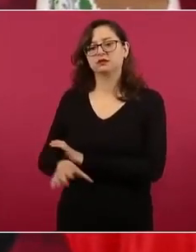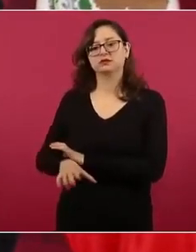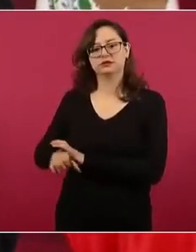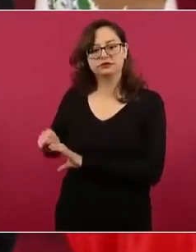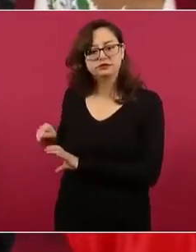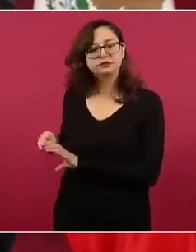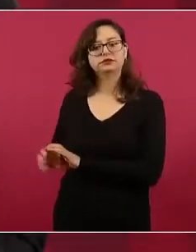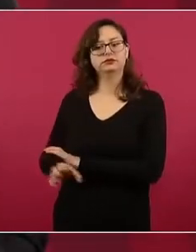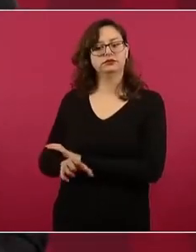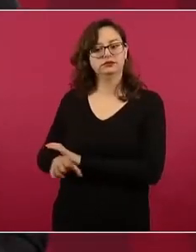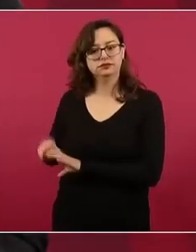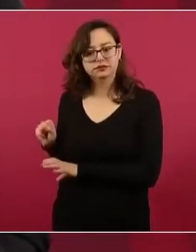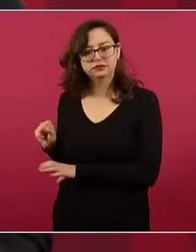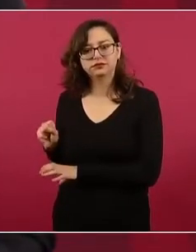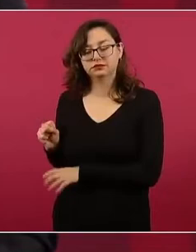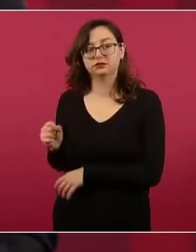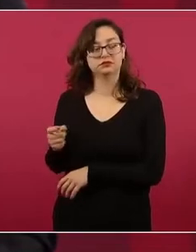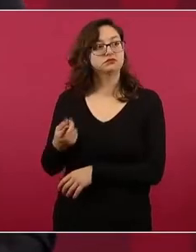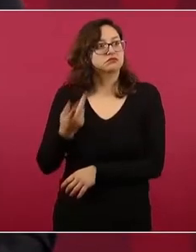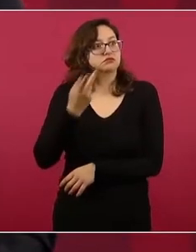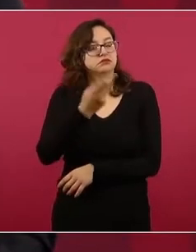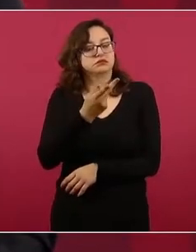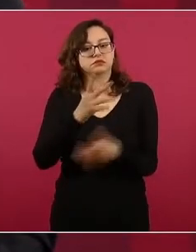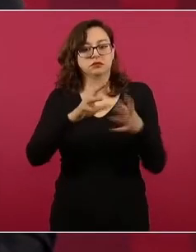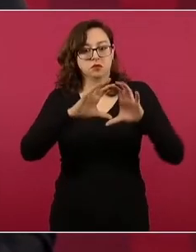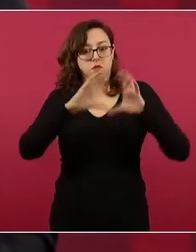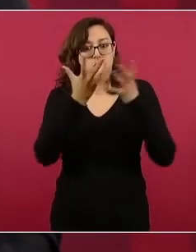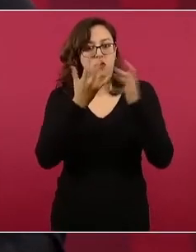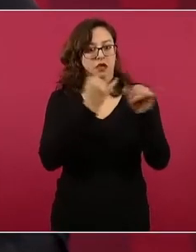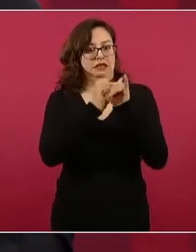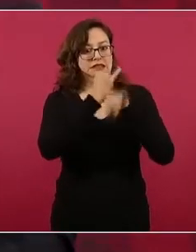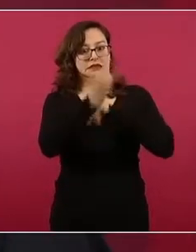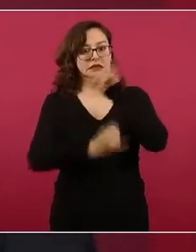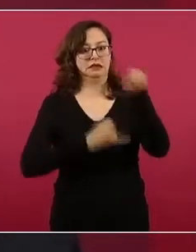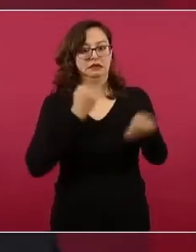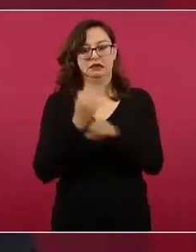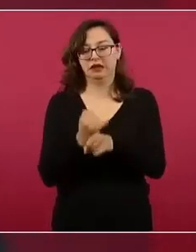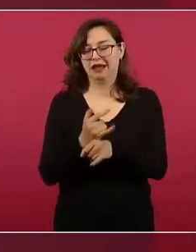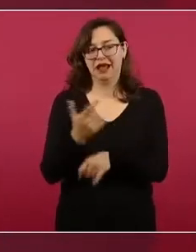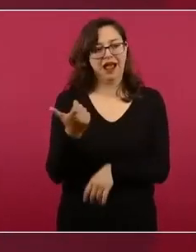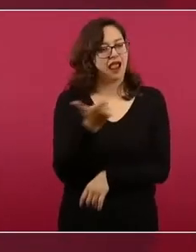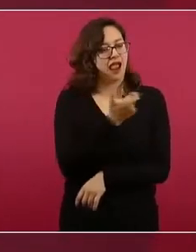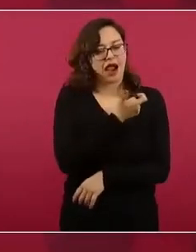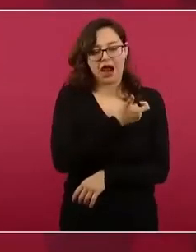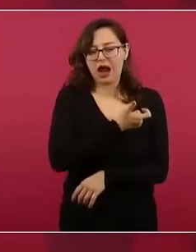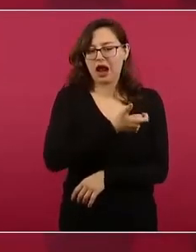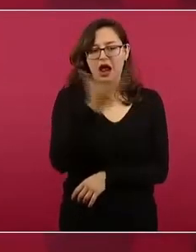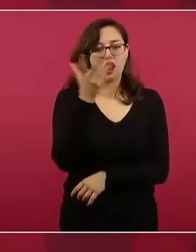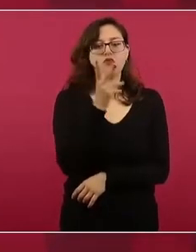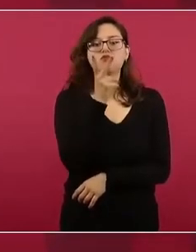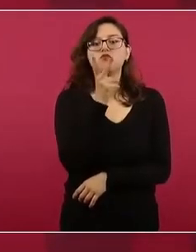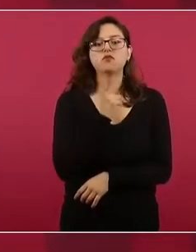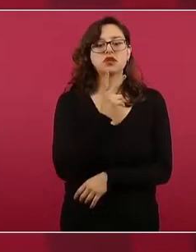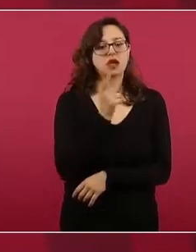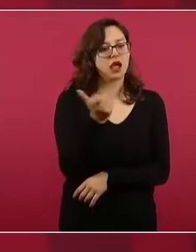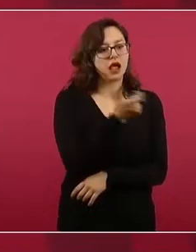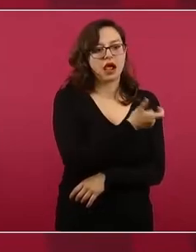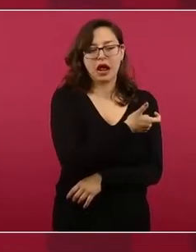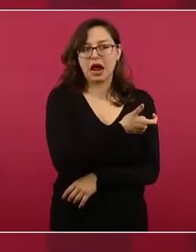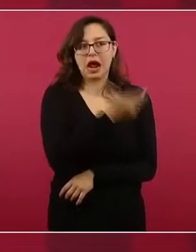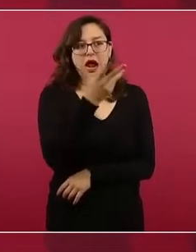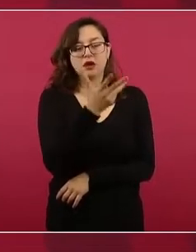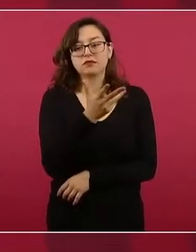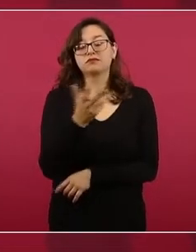está alto el precio, esto influye en el aumento en el precio de las